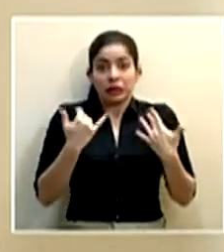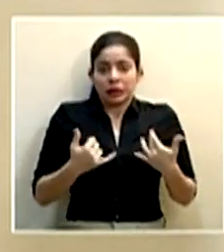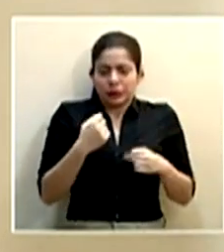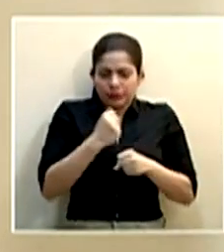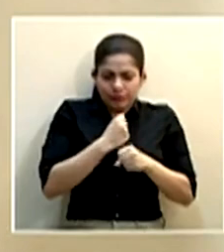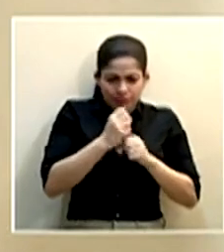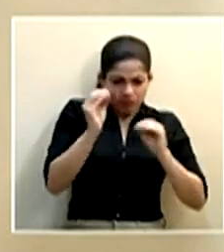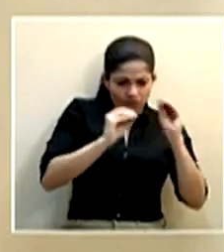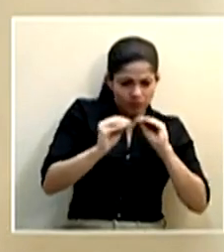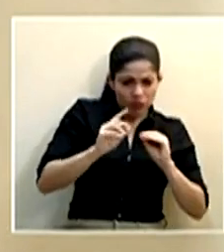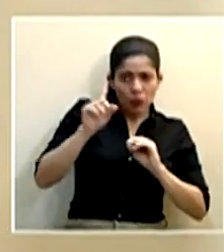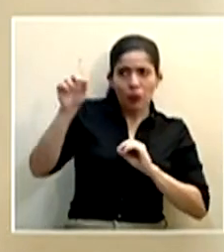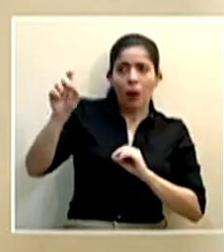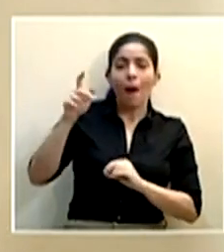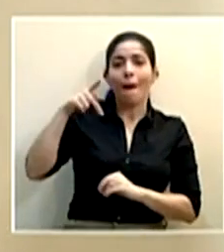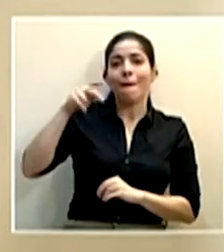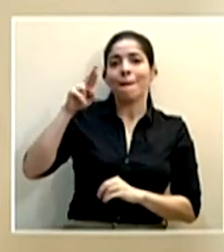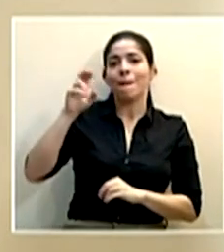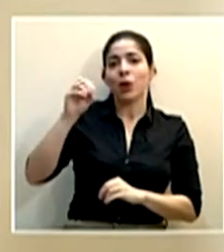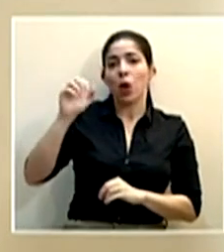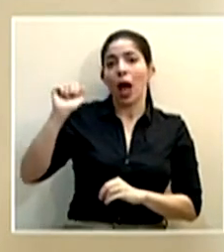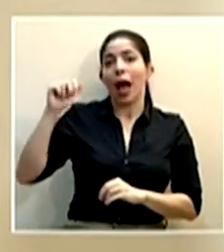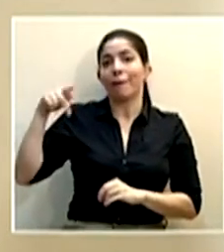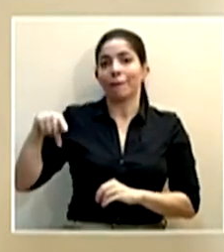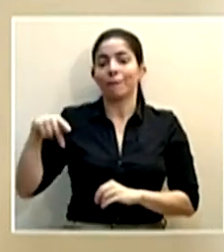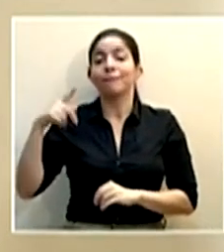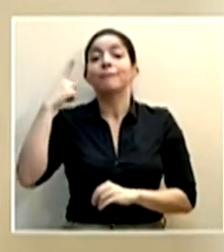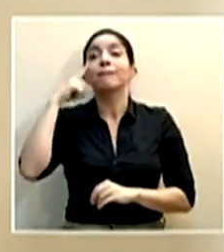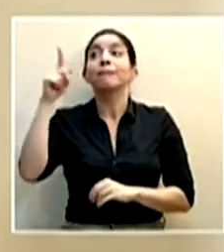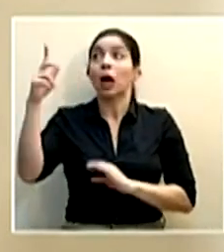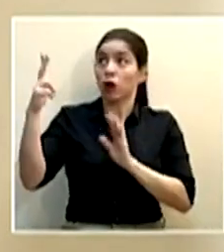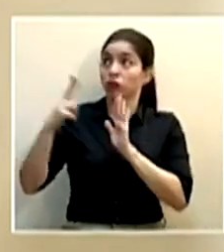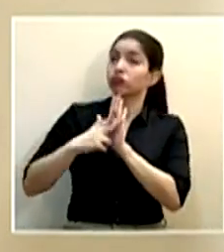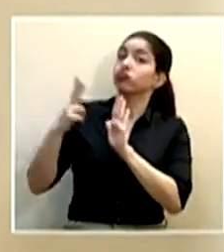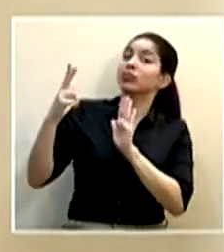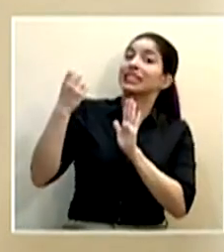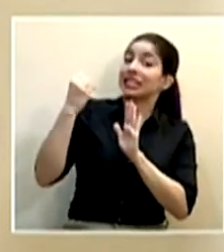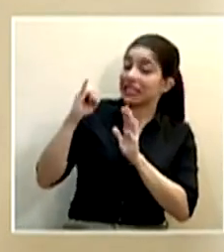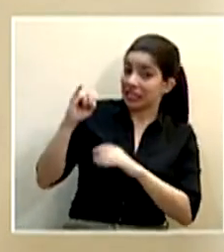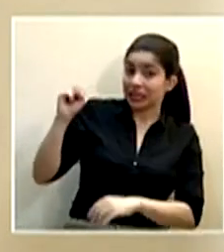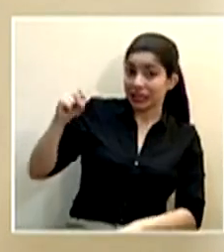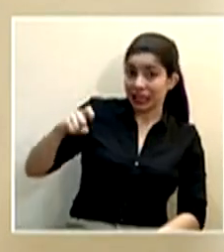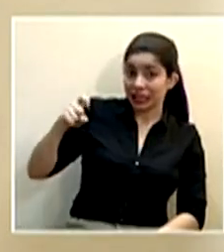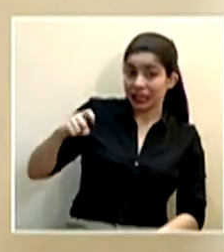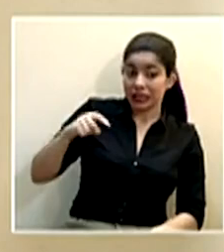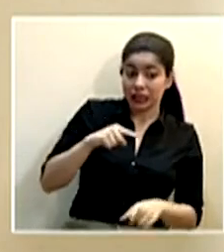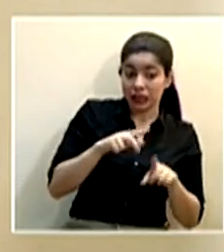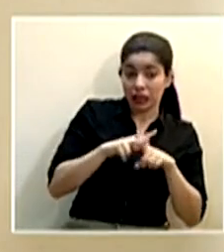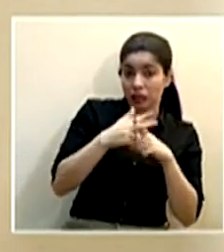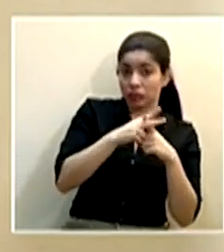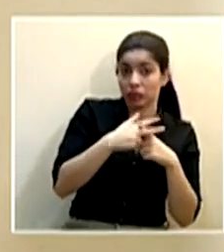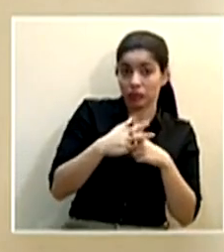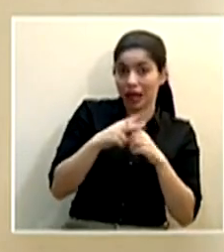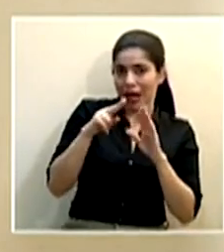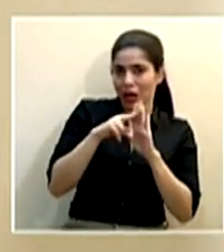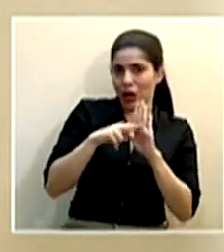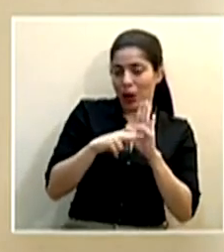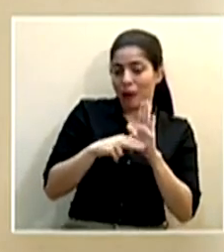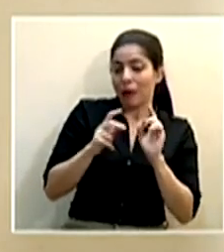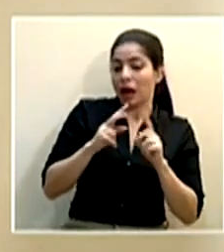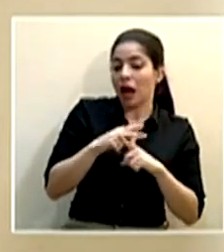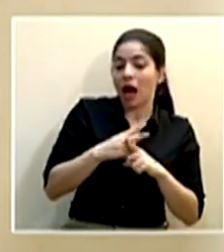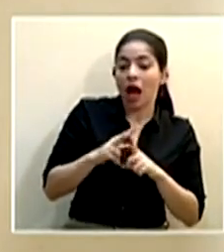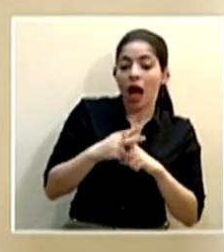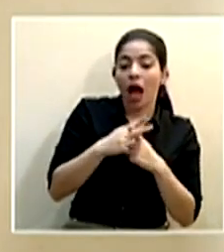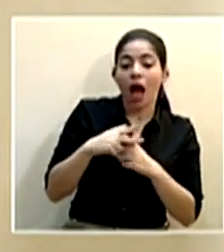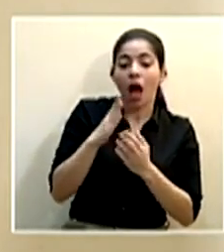el criterio de consulta a la PROAP para justamente tener el criterio de ellos de si es necesario ajustar en el marco normativo alguna de